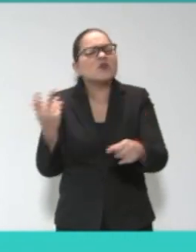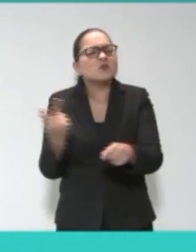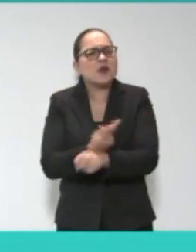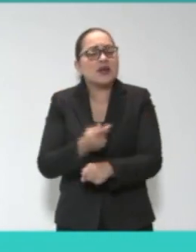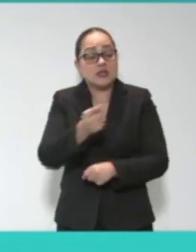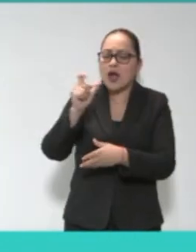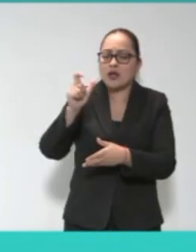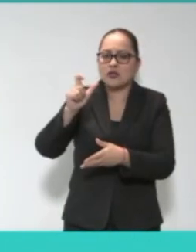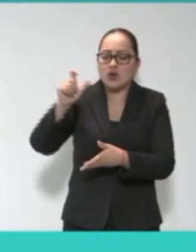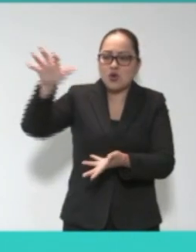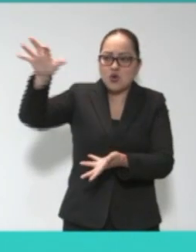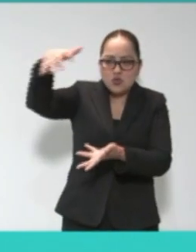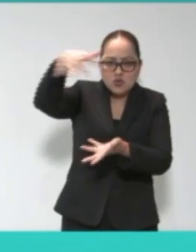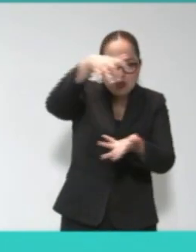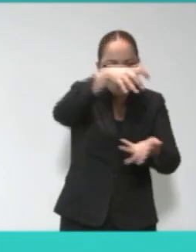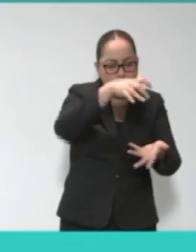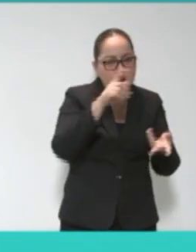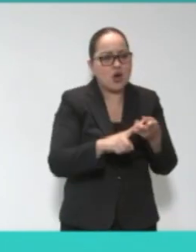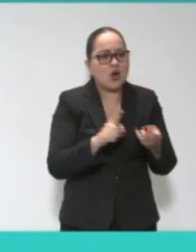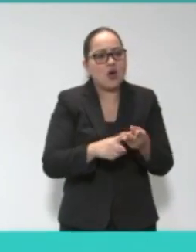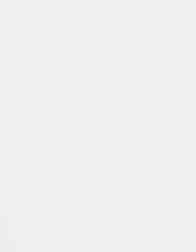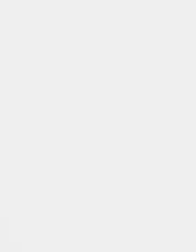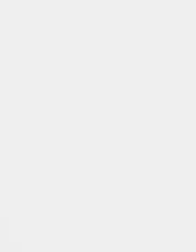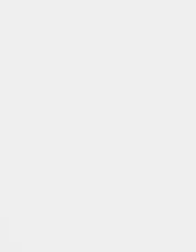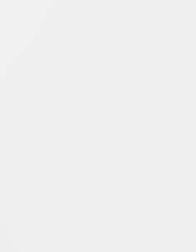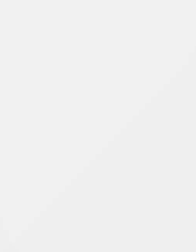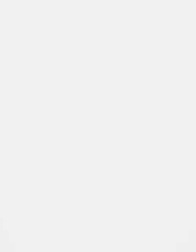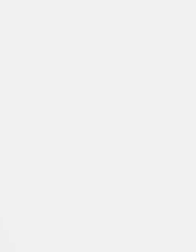inquiere y pregunta, exige información.